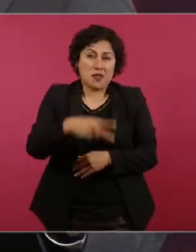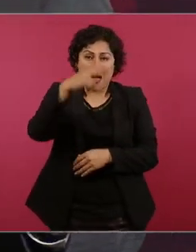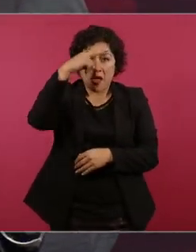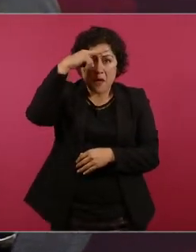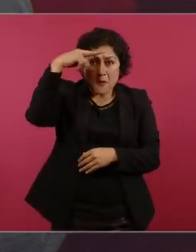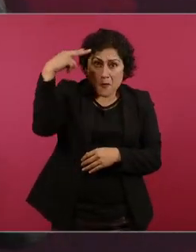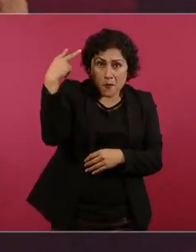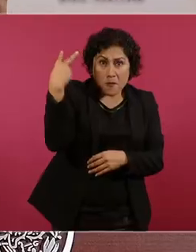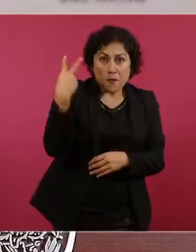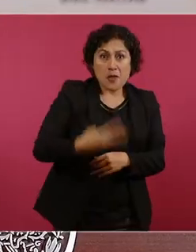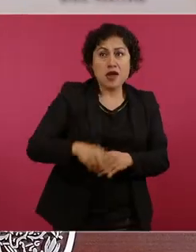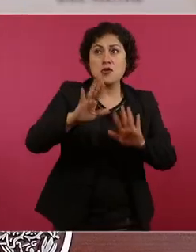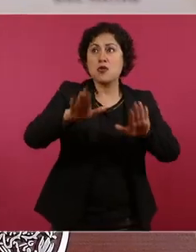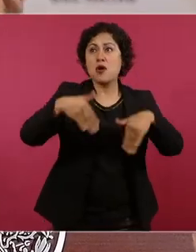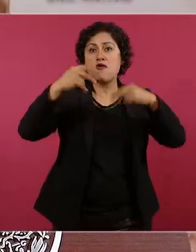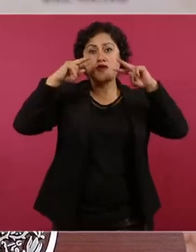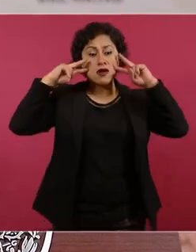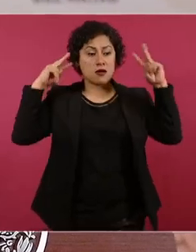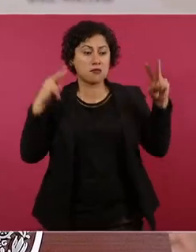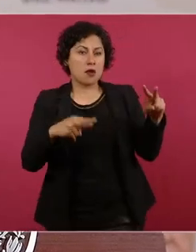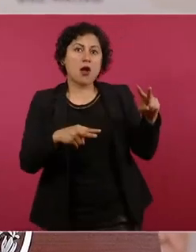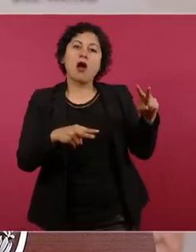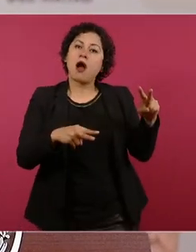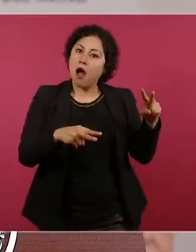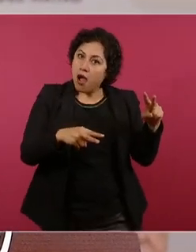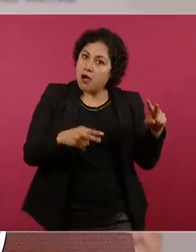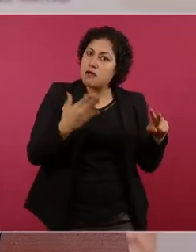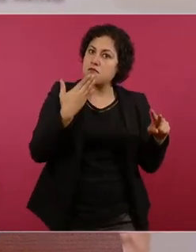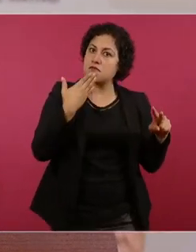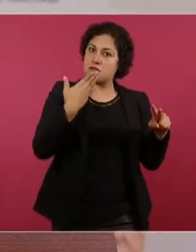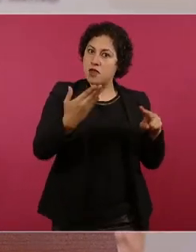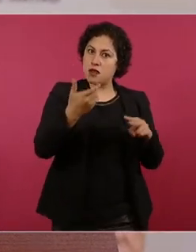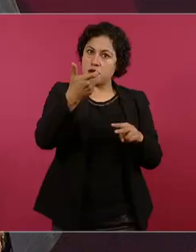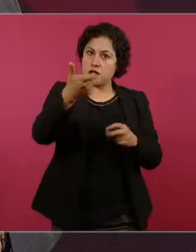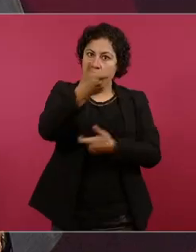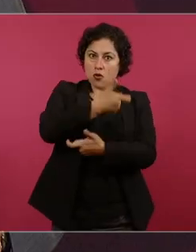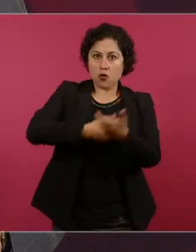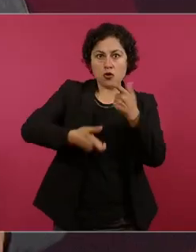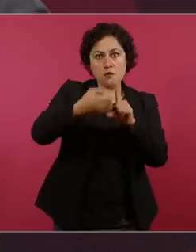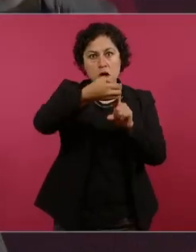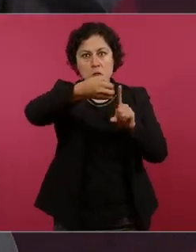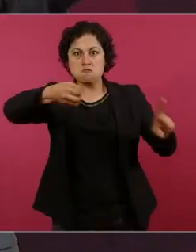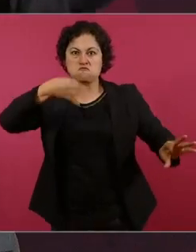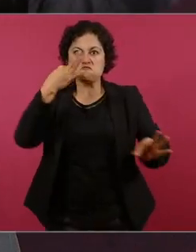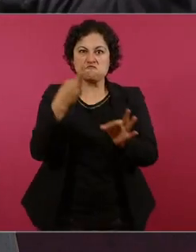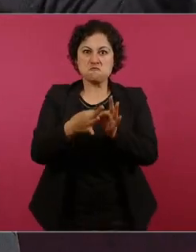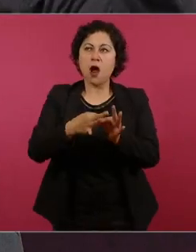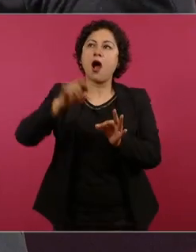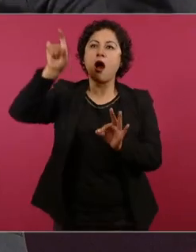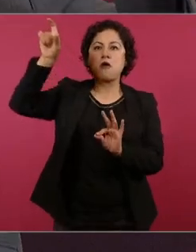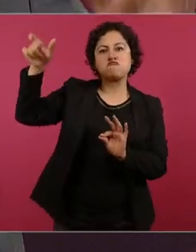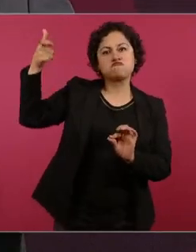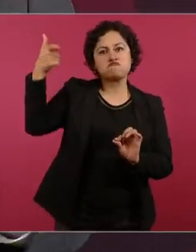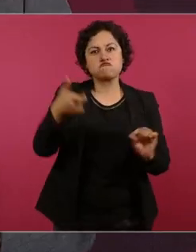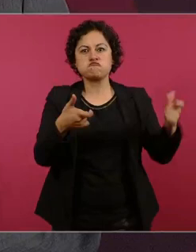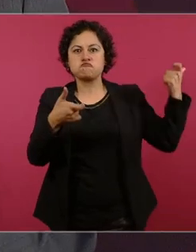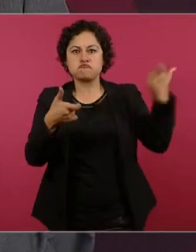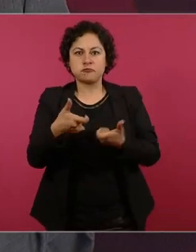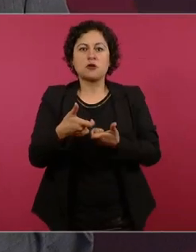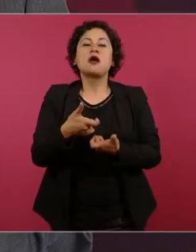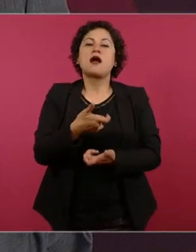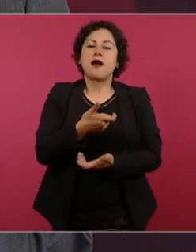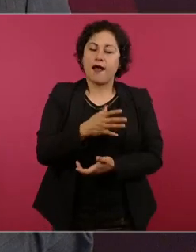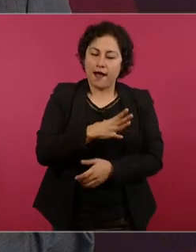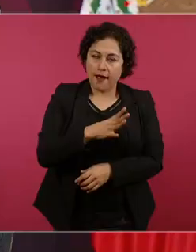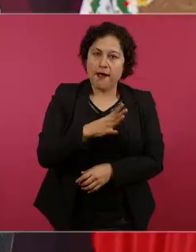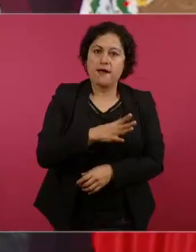hay orden tenemos finanzas públicas sanas este asunto